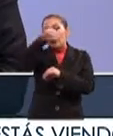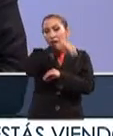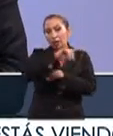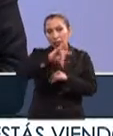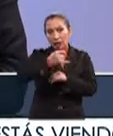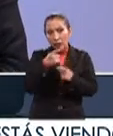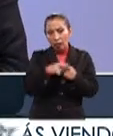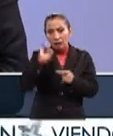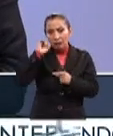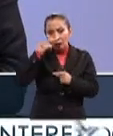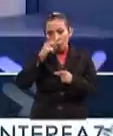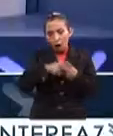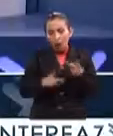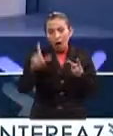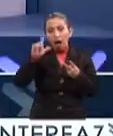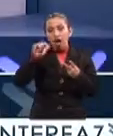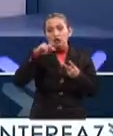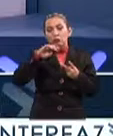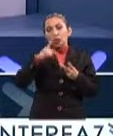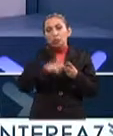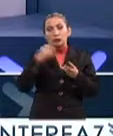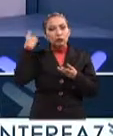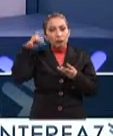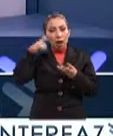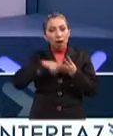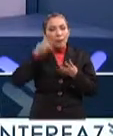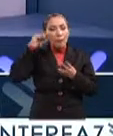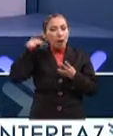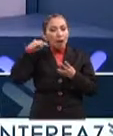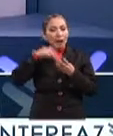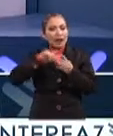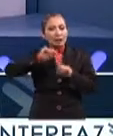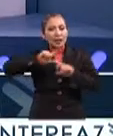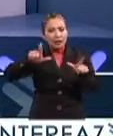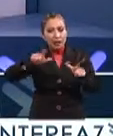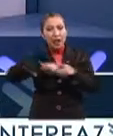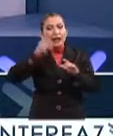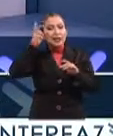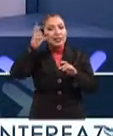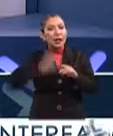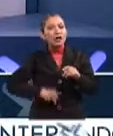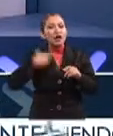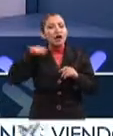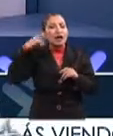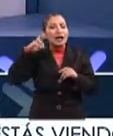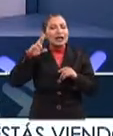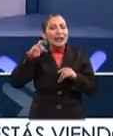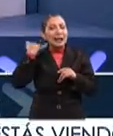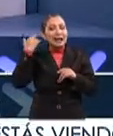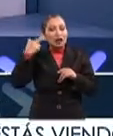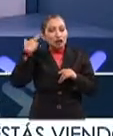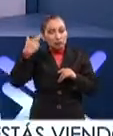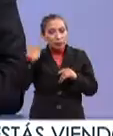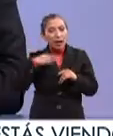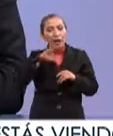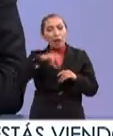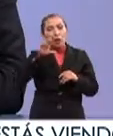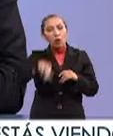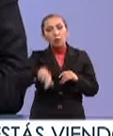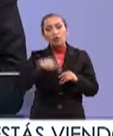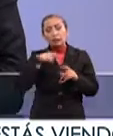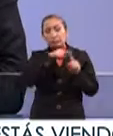Tijuana, Chihuahua, Los Mochis, Durango, Morelia, Tlaxcala, Hidalgo, Reynosa, Oaxaca y Cancún,